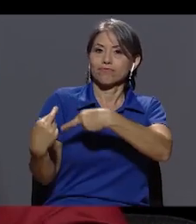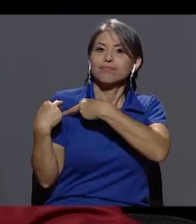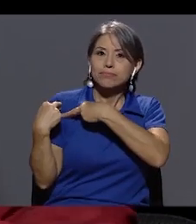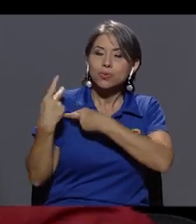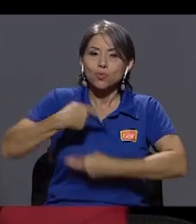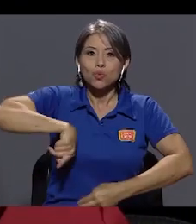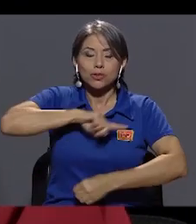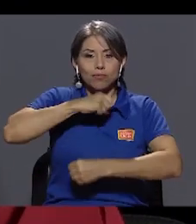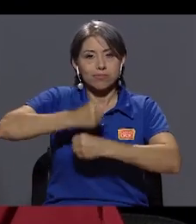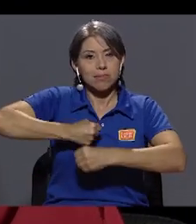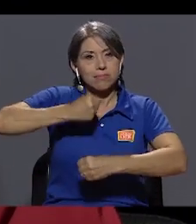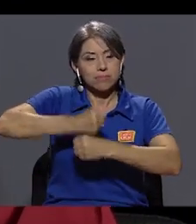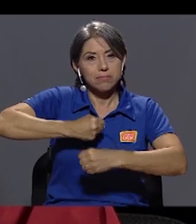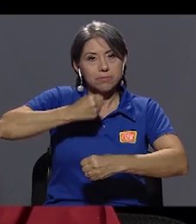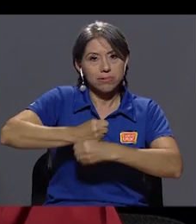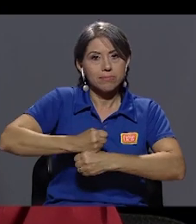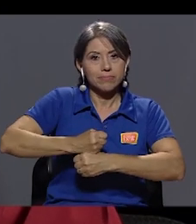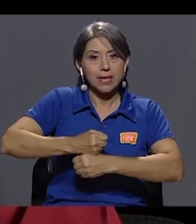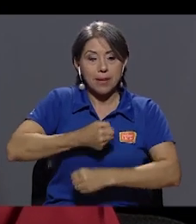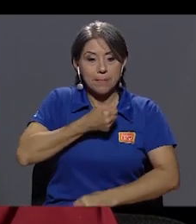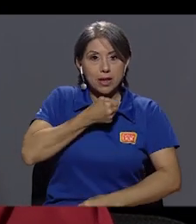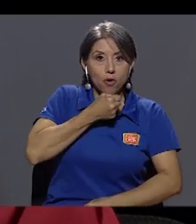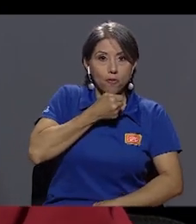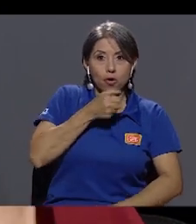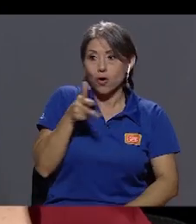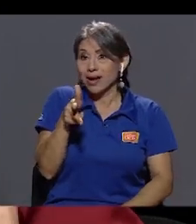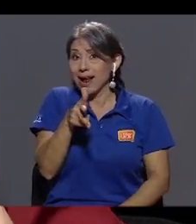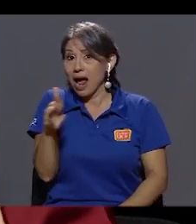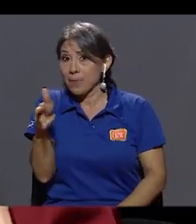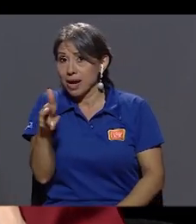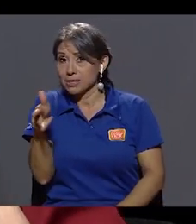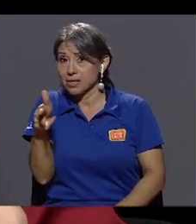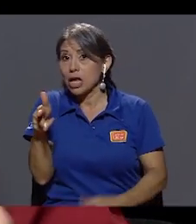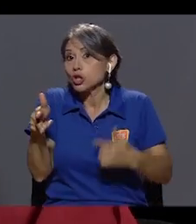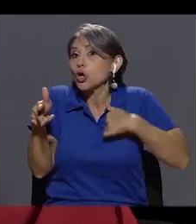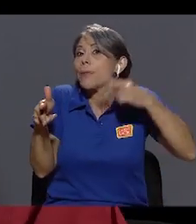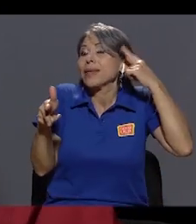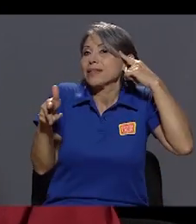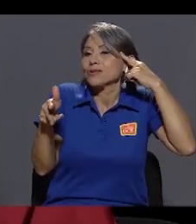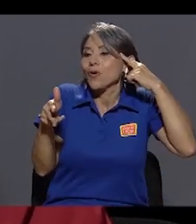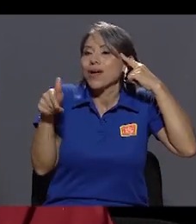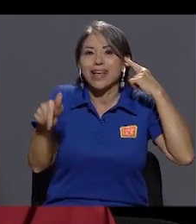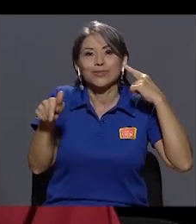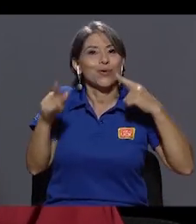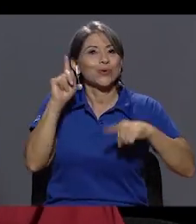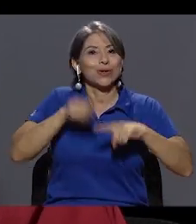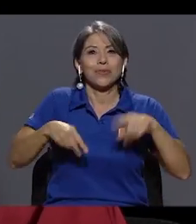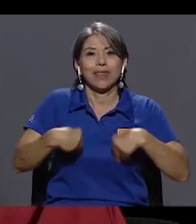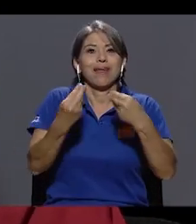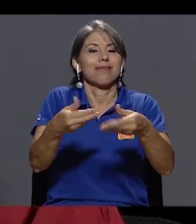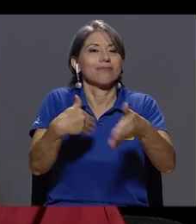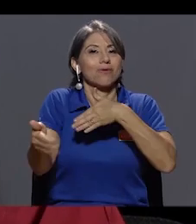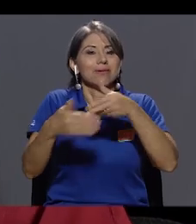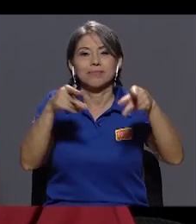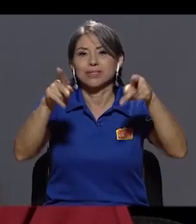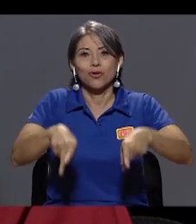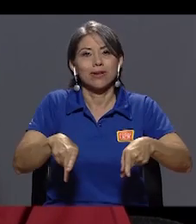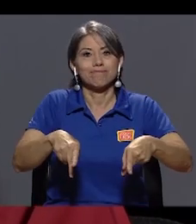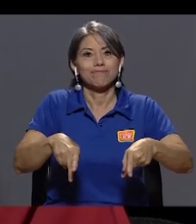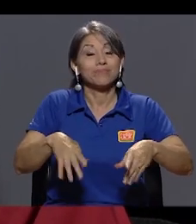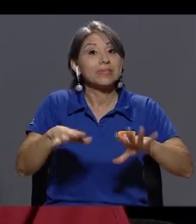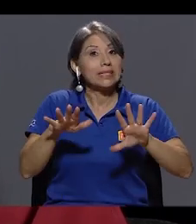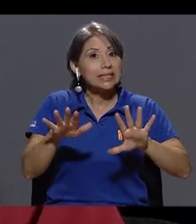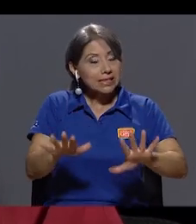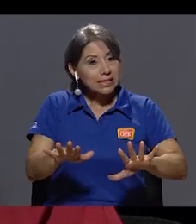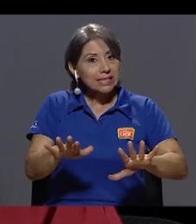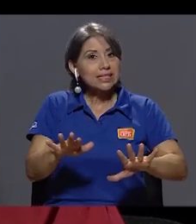nuestro ejercicio de la profesión. El micrófono ni las cámaras, a mi criterio, no se le puede dar a cualquier persona. Sería un asunto